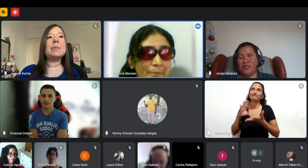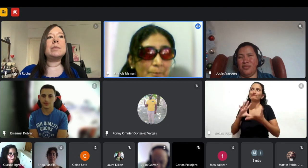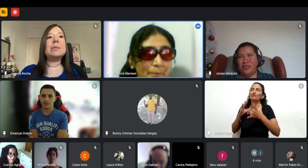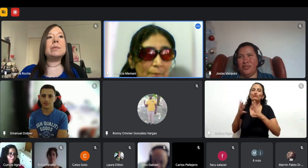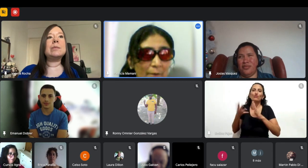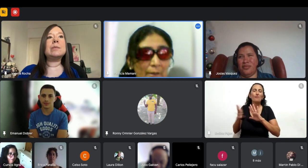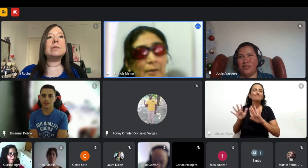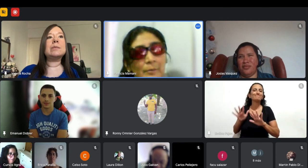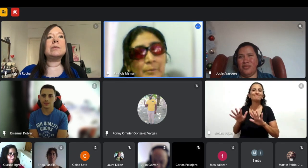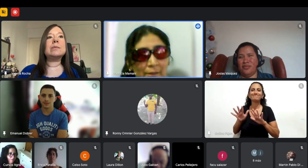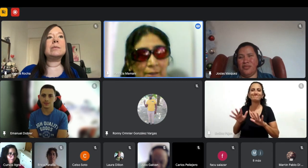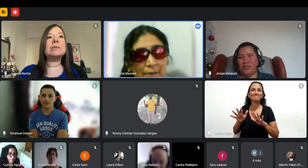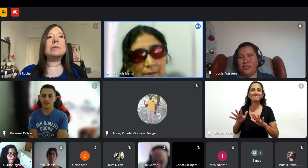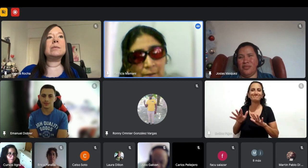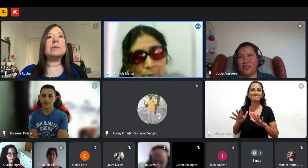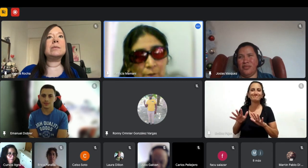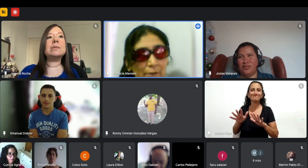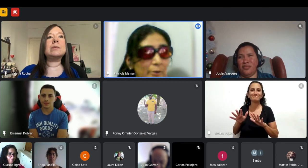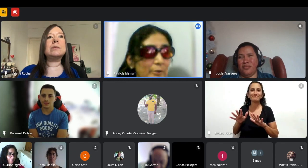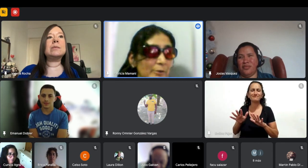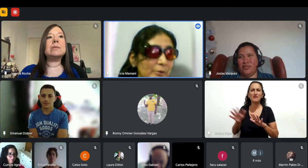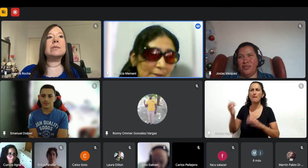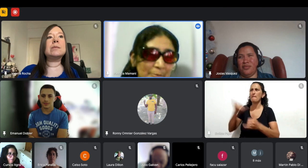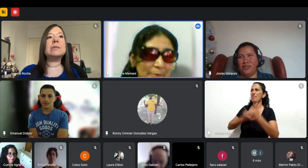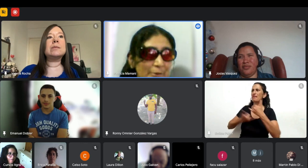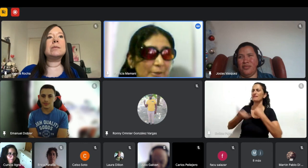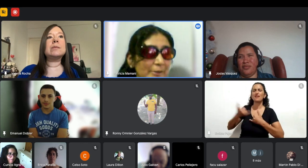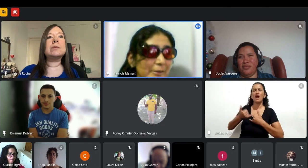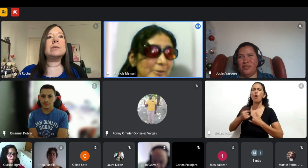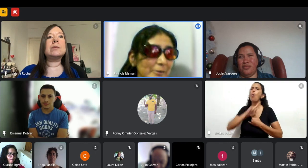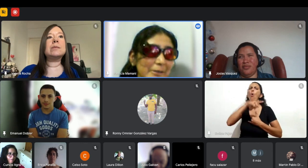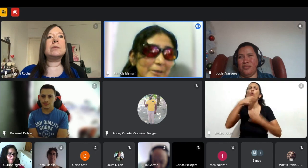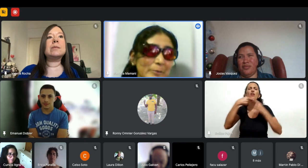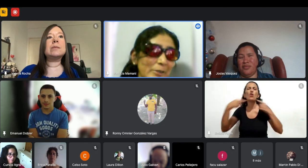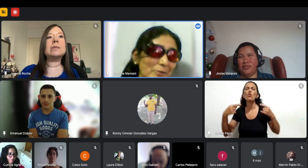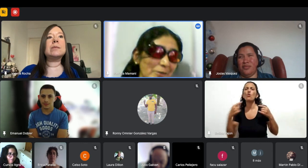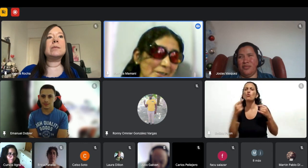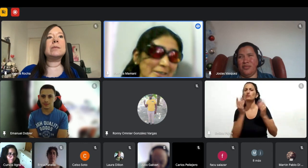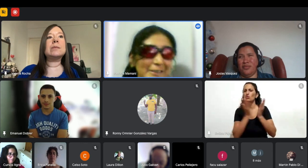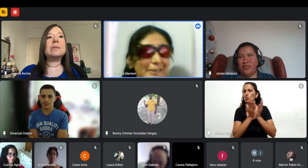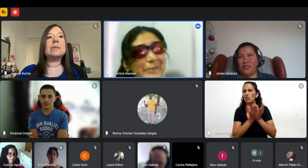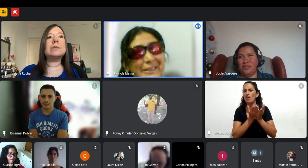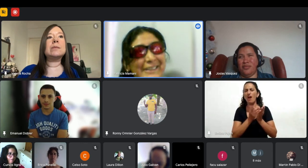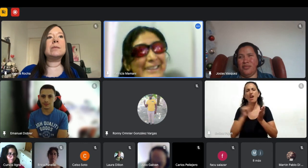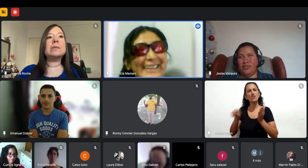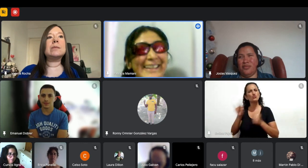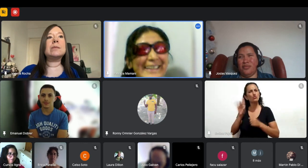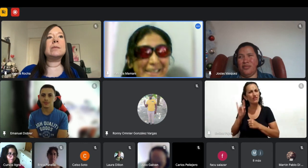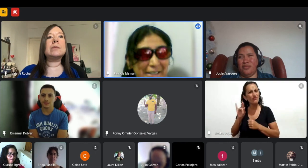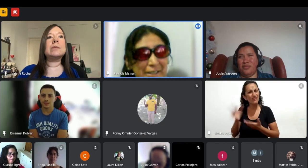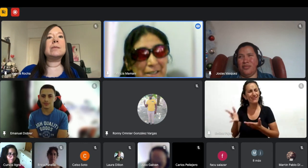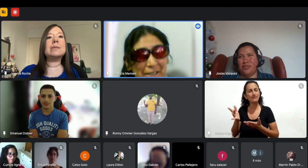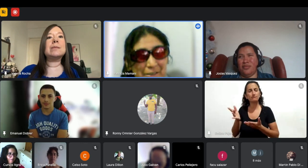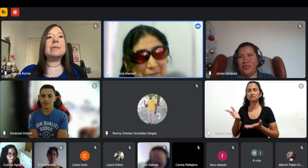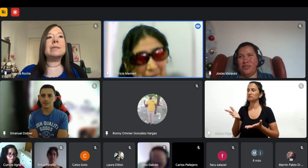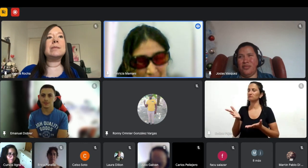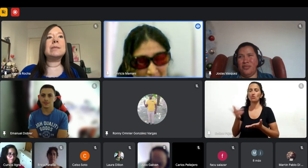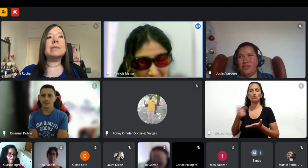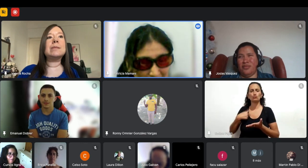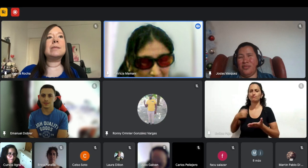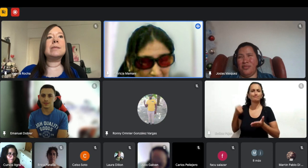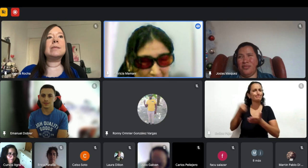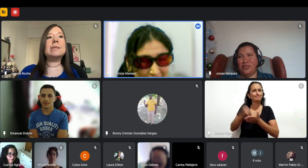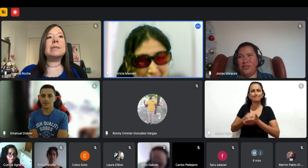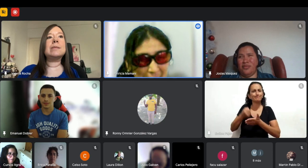que me decían que estudiar otra cosa bueno que era muy difícil y yo